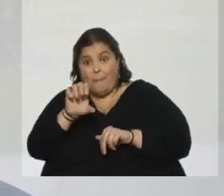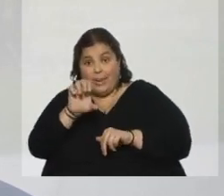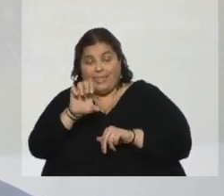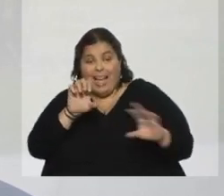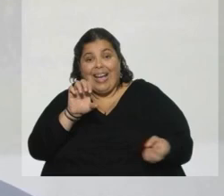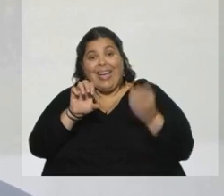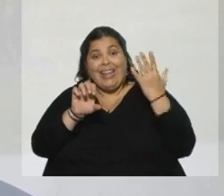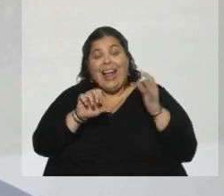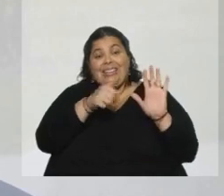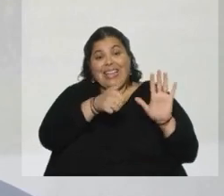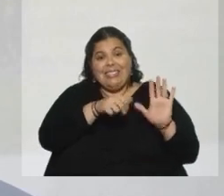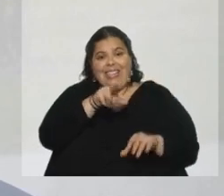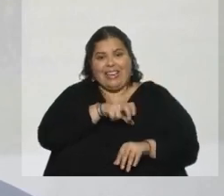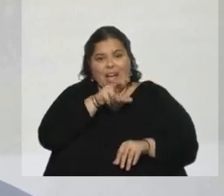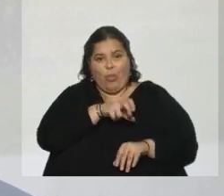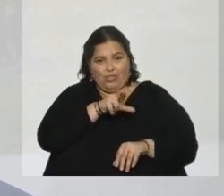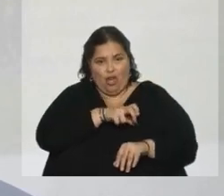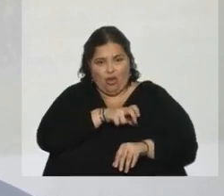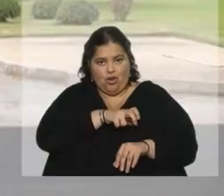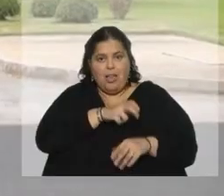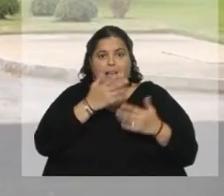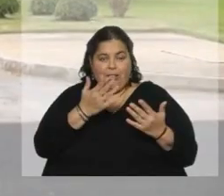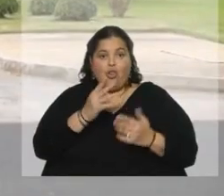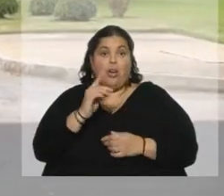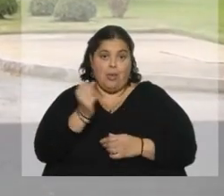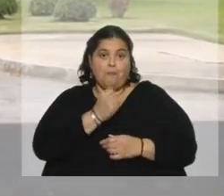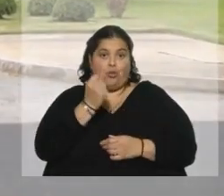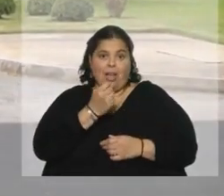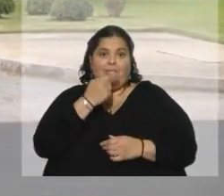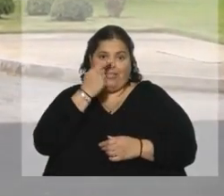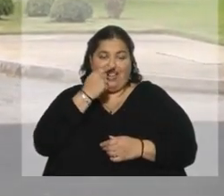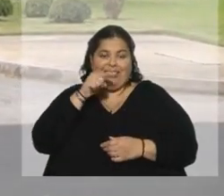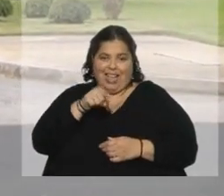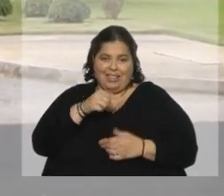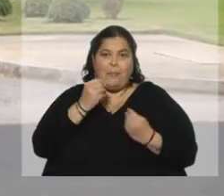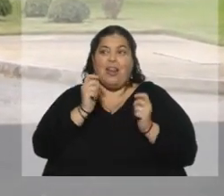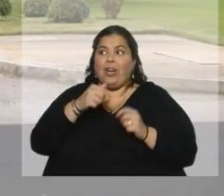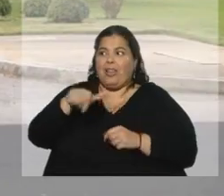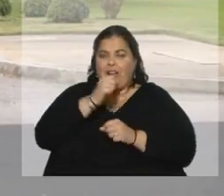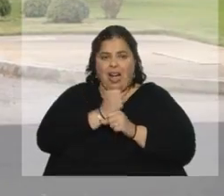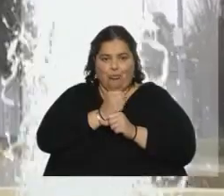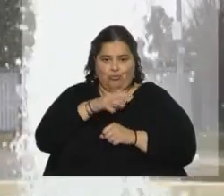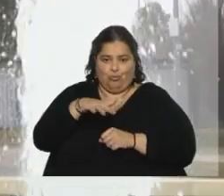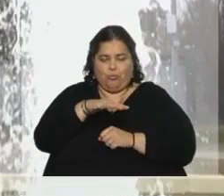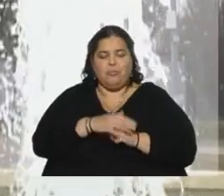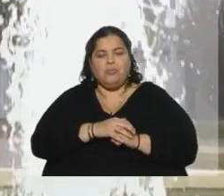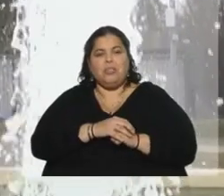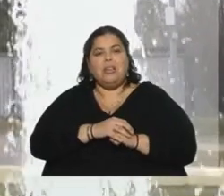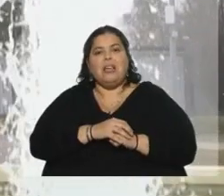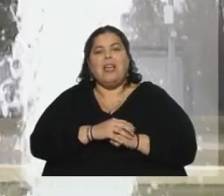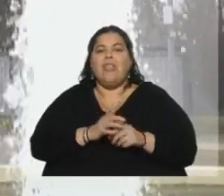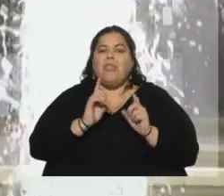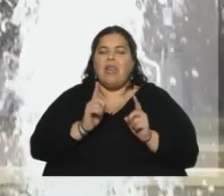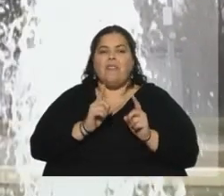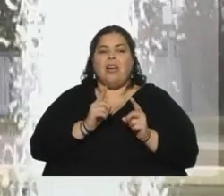6 de recaudación en la economía, lo cual es un dato súper interesante para quienes trabajamos en este régimen. Hoy hay que tener este tipo de